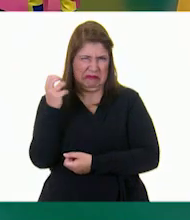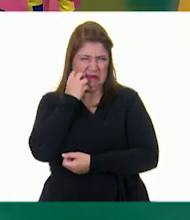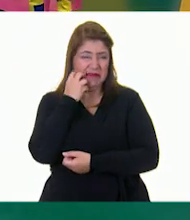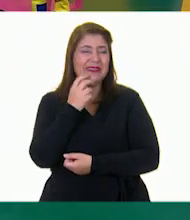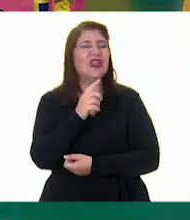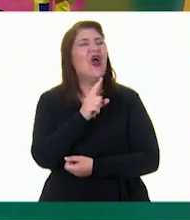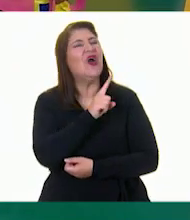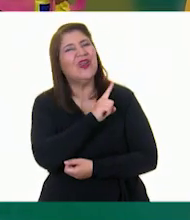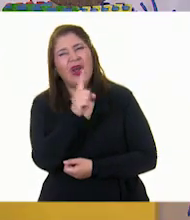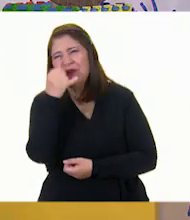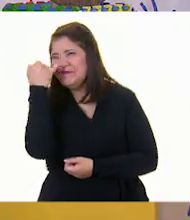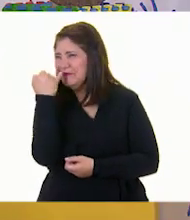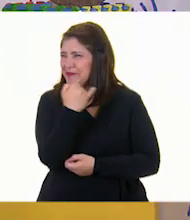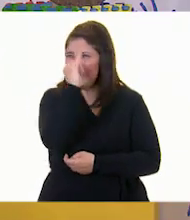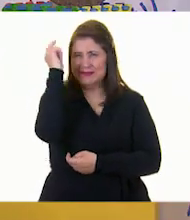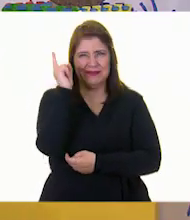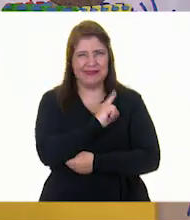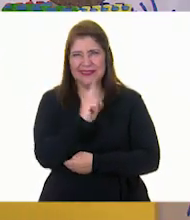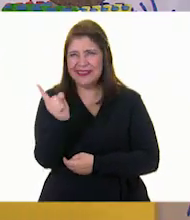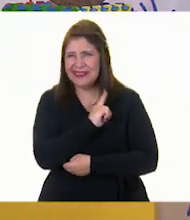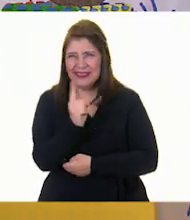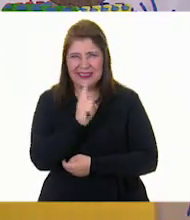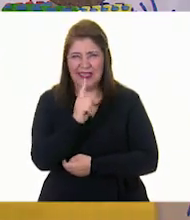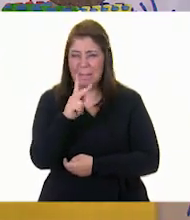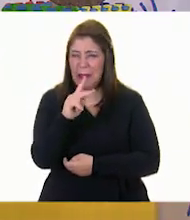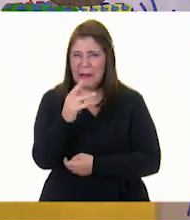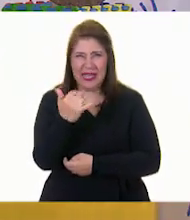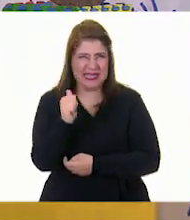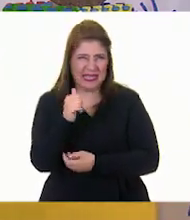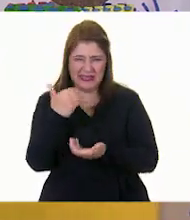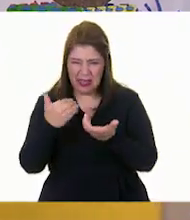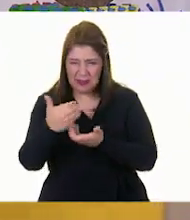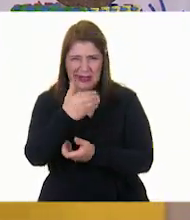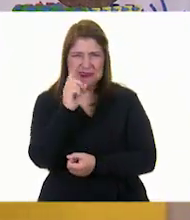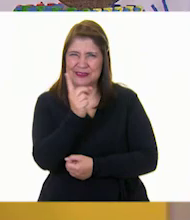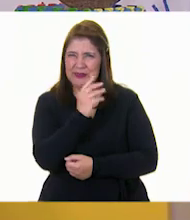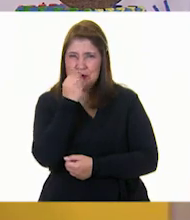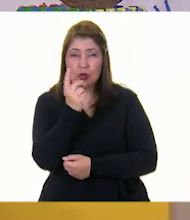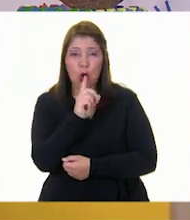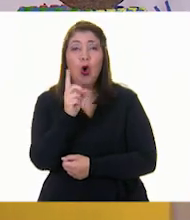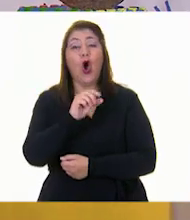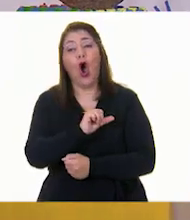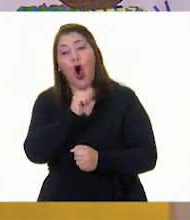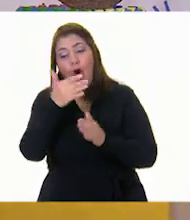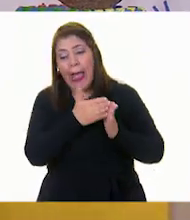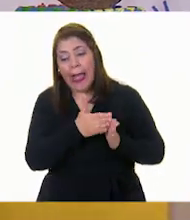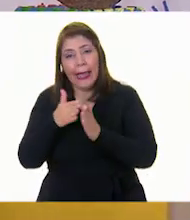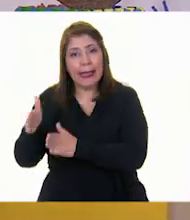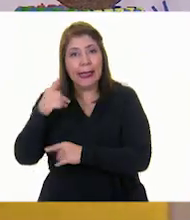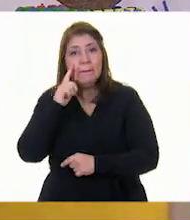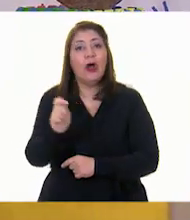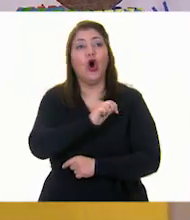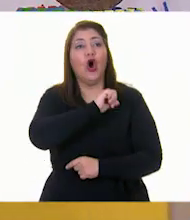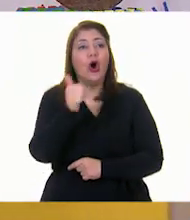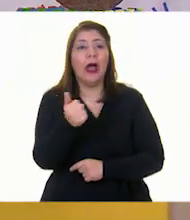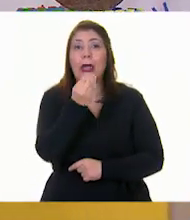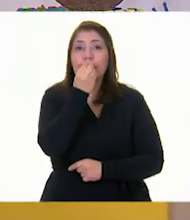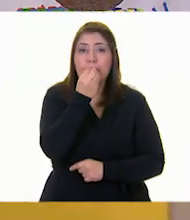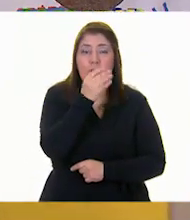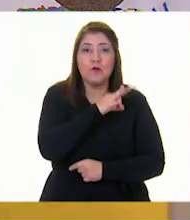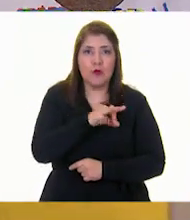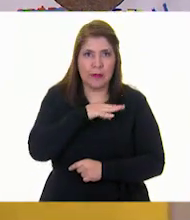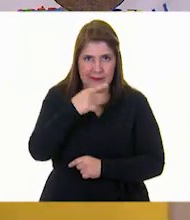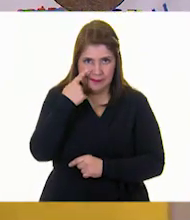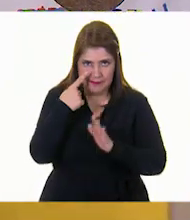habló de comer semillas de papaya. Las semillas comestibles son muy sabrosas.